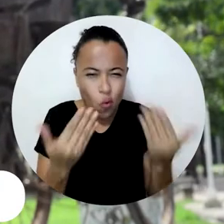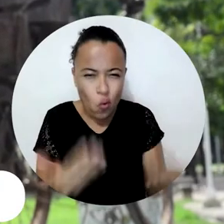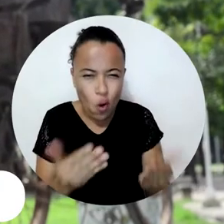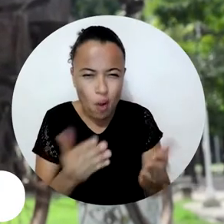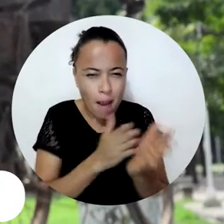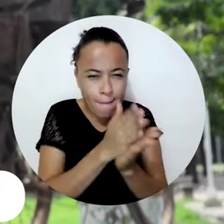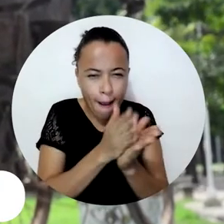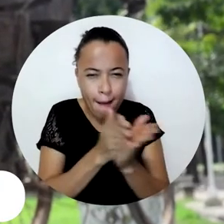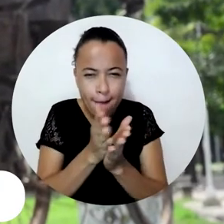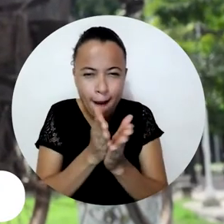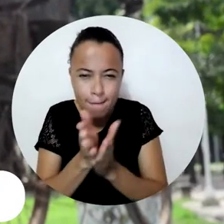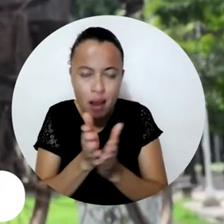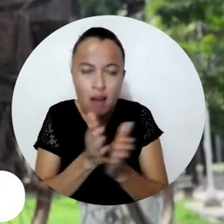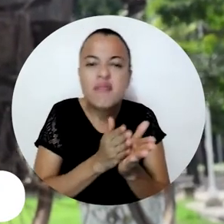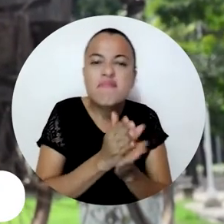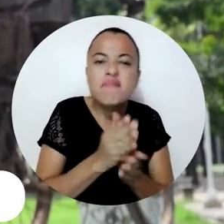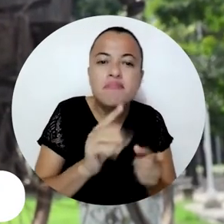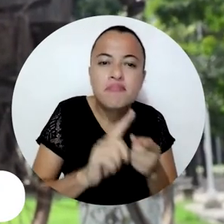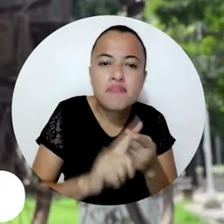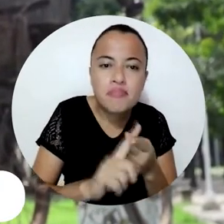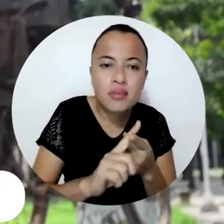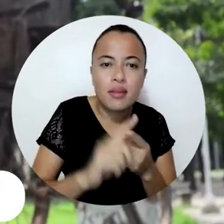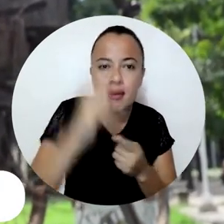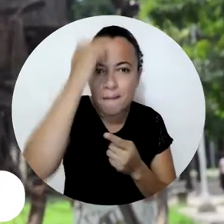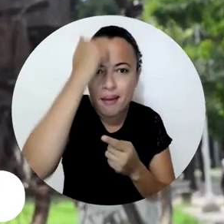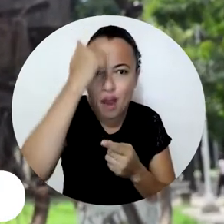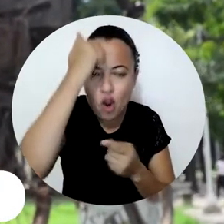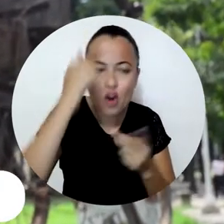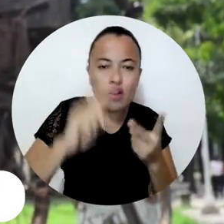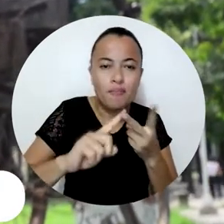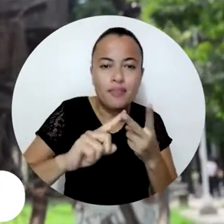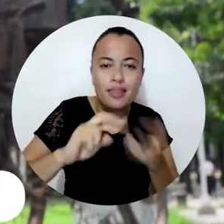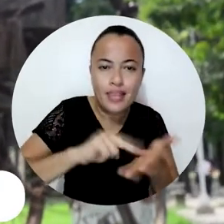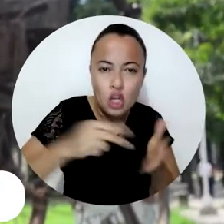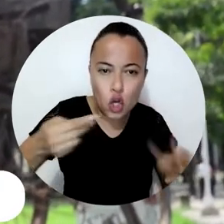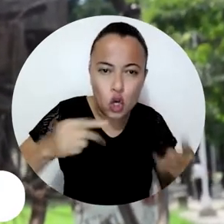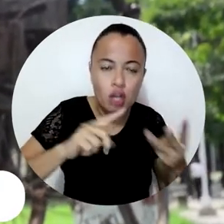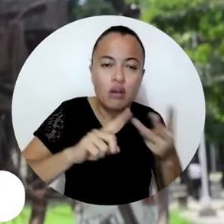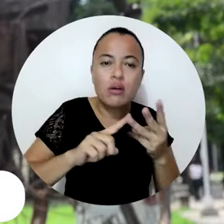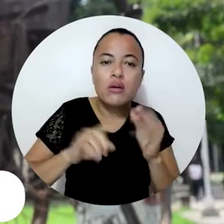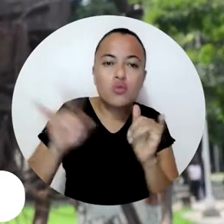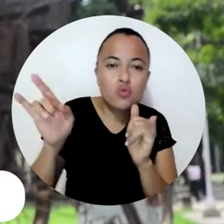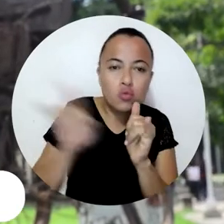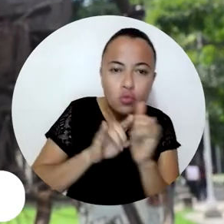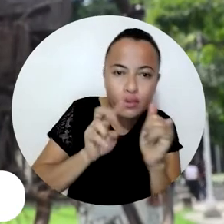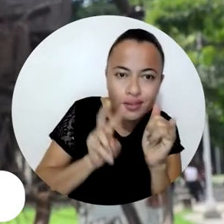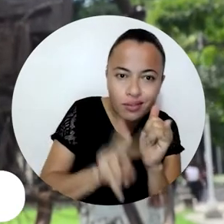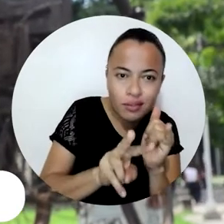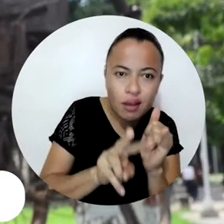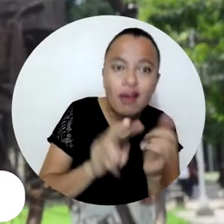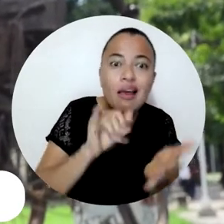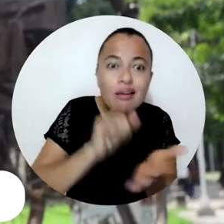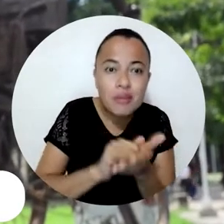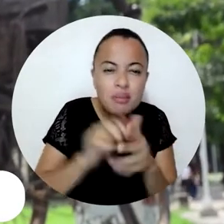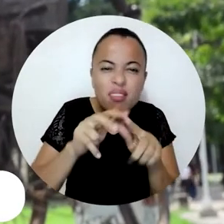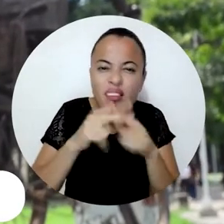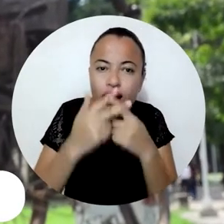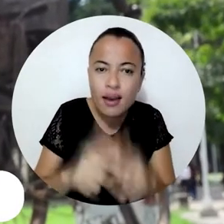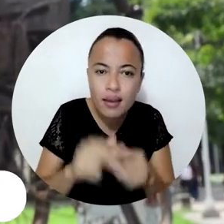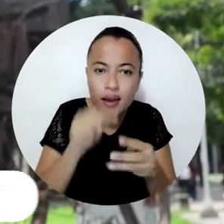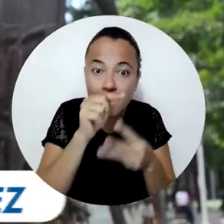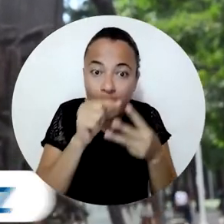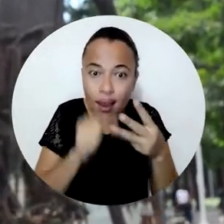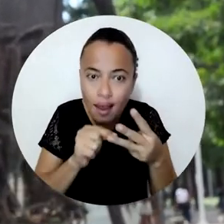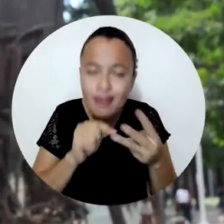proyecto, el componente pedagógico, el componente tecnológico y el componente audiovisual, porque el taller trabajaba